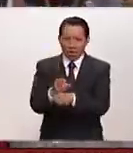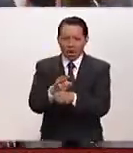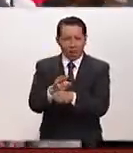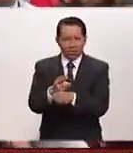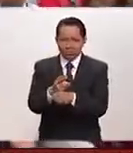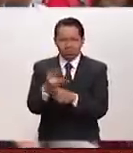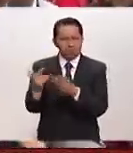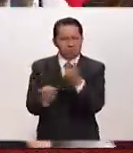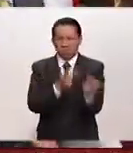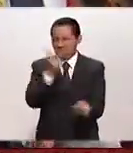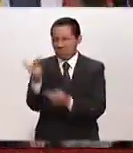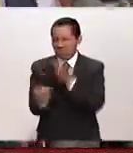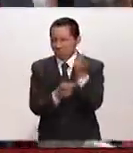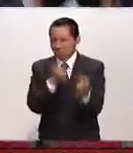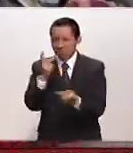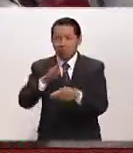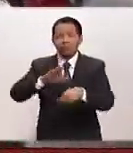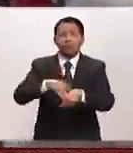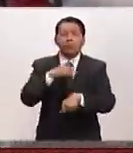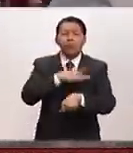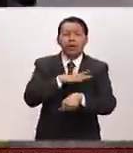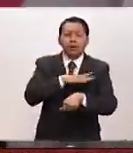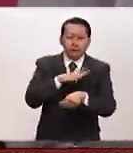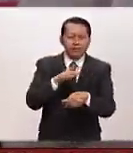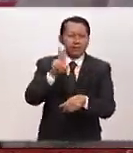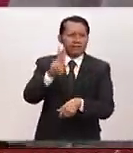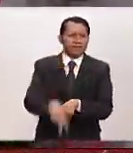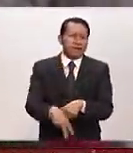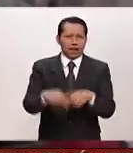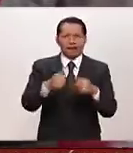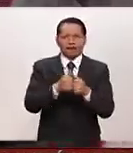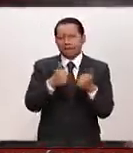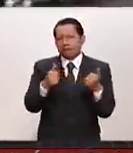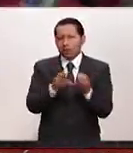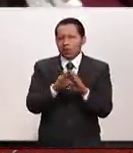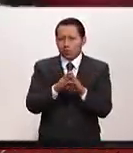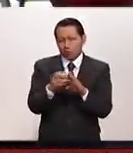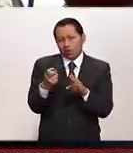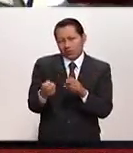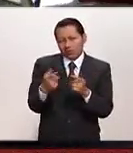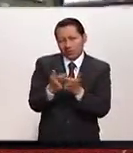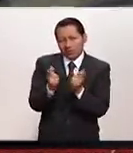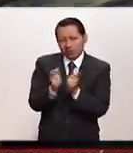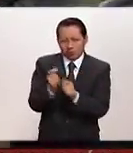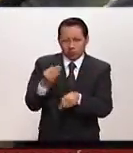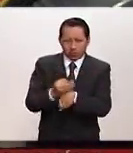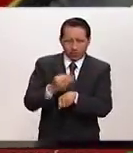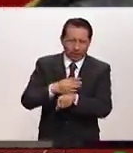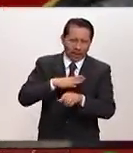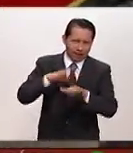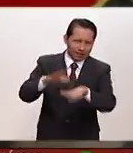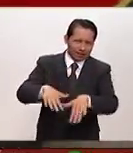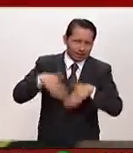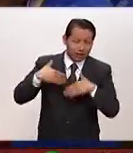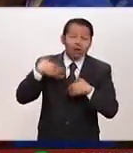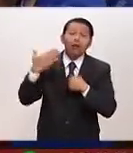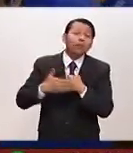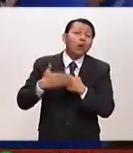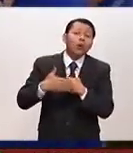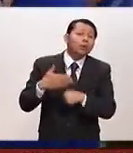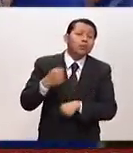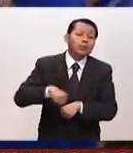está amañada, dado que hay una coyuntura de este evento. Habrá que esperar la próxima semana cuando se dé